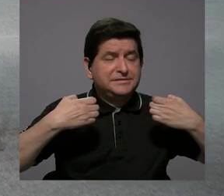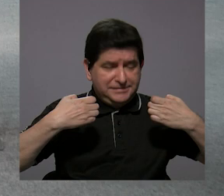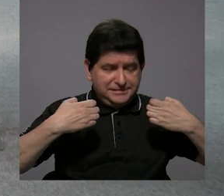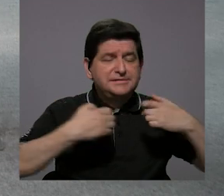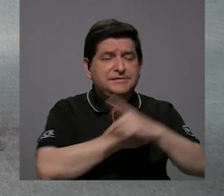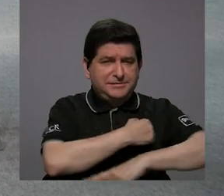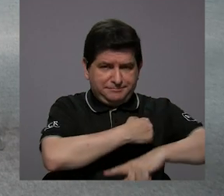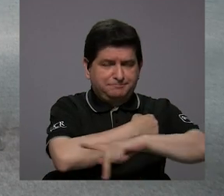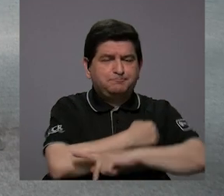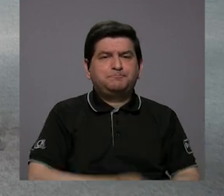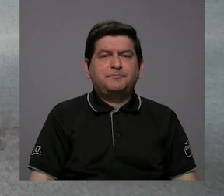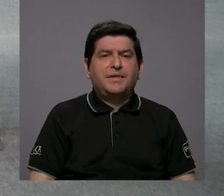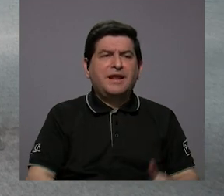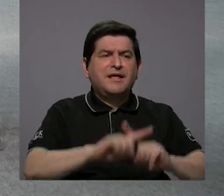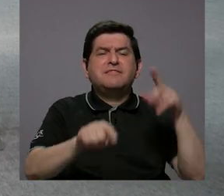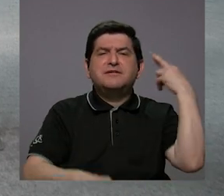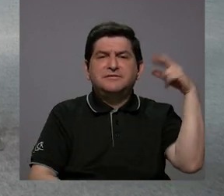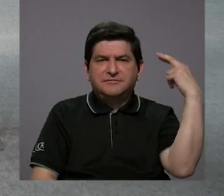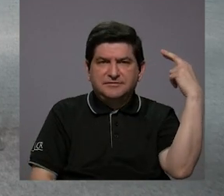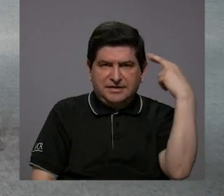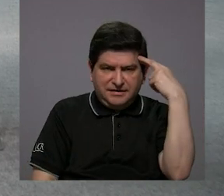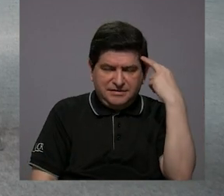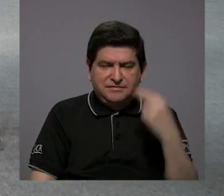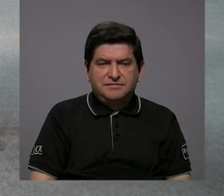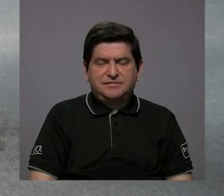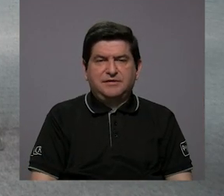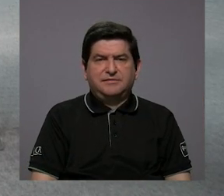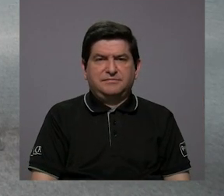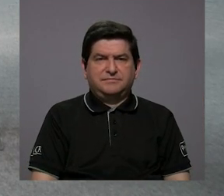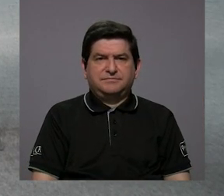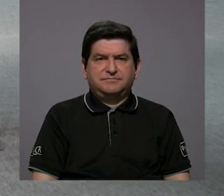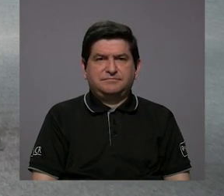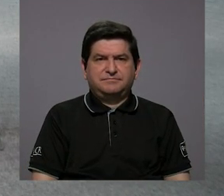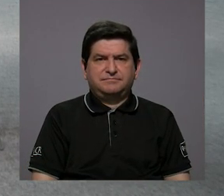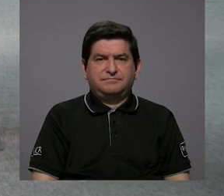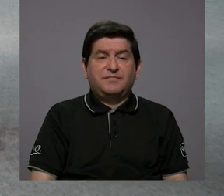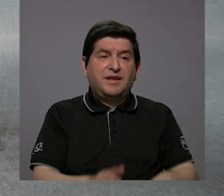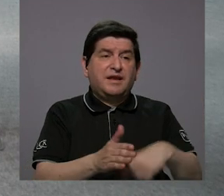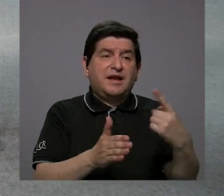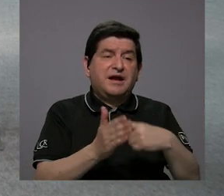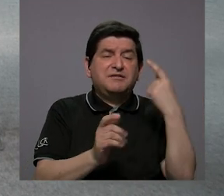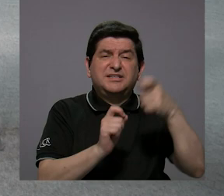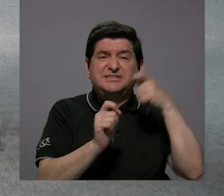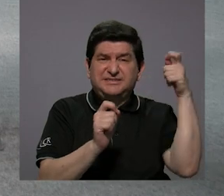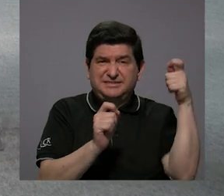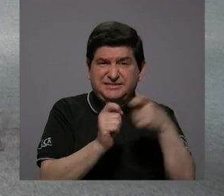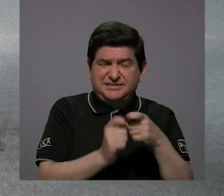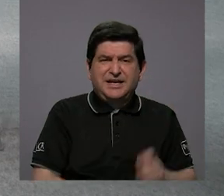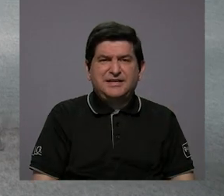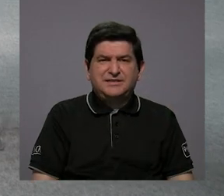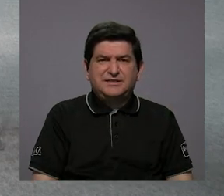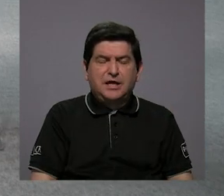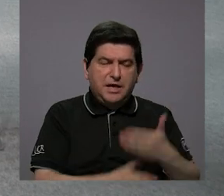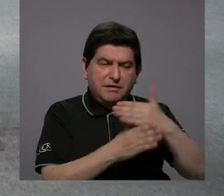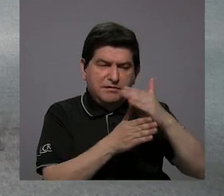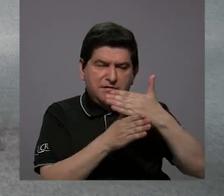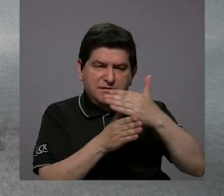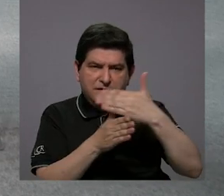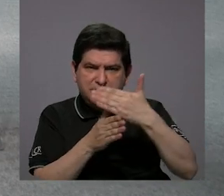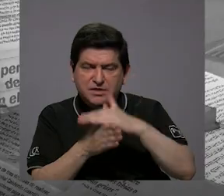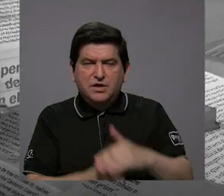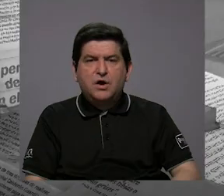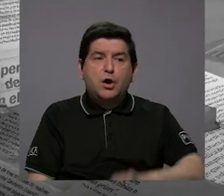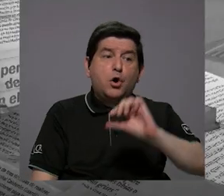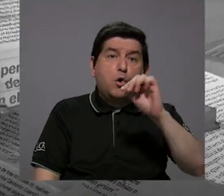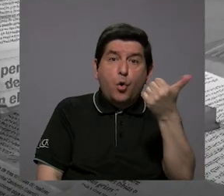en el país, se han dado por diferentes razones, unas por lo que es propiamente el abastecimiento,